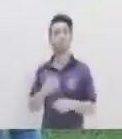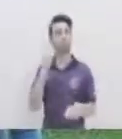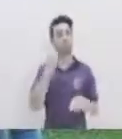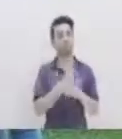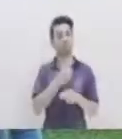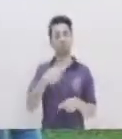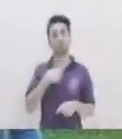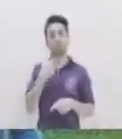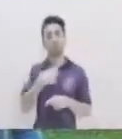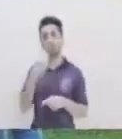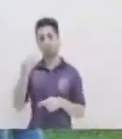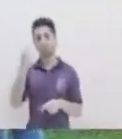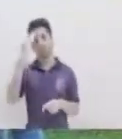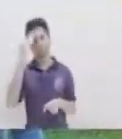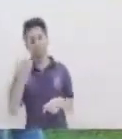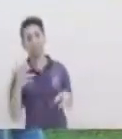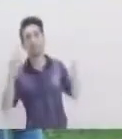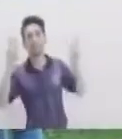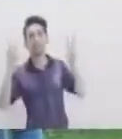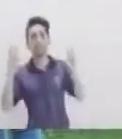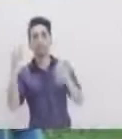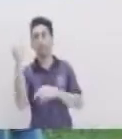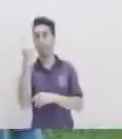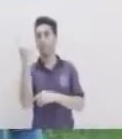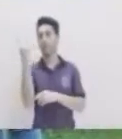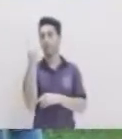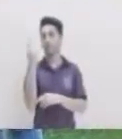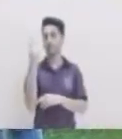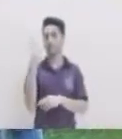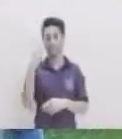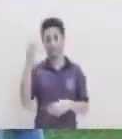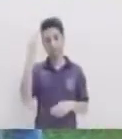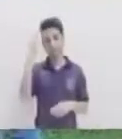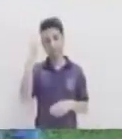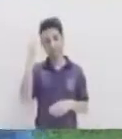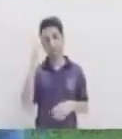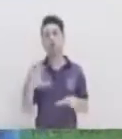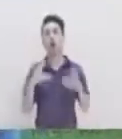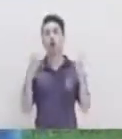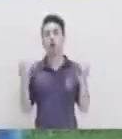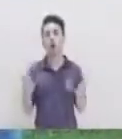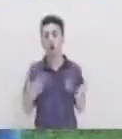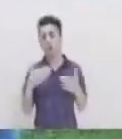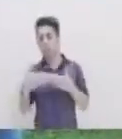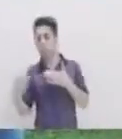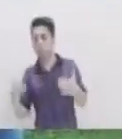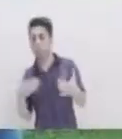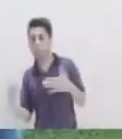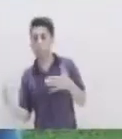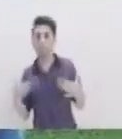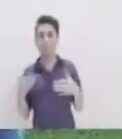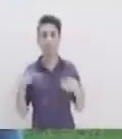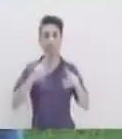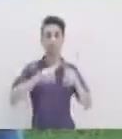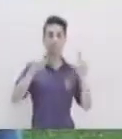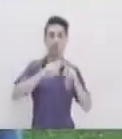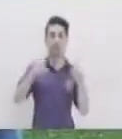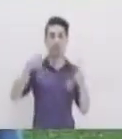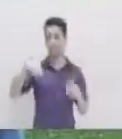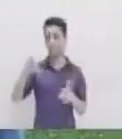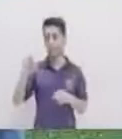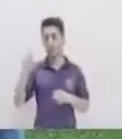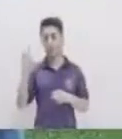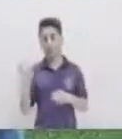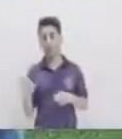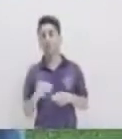Perfecto profe Pues muchísimas gracias Porque pues Es un tema bastante importante El saber Cómo ir jugando Con esos diferentes